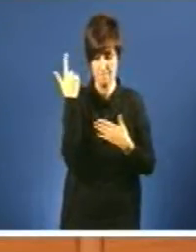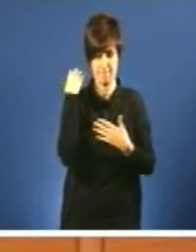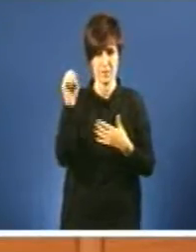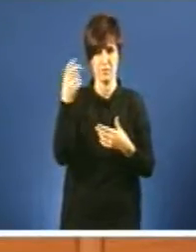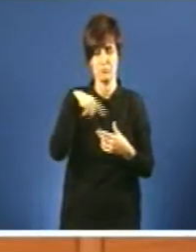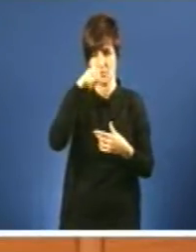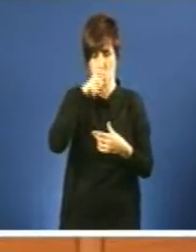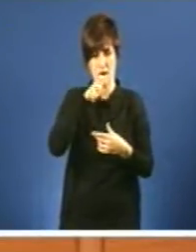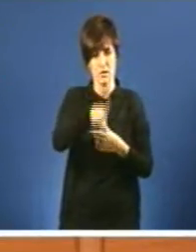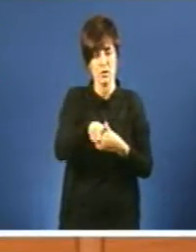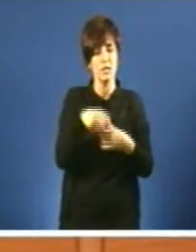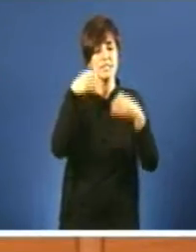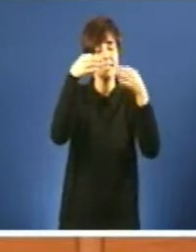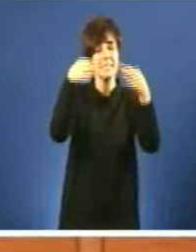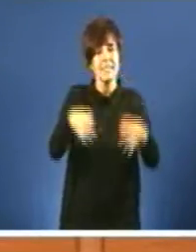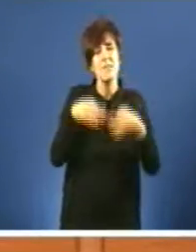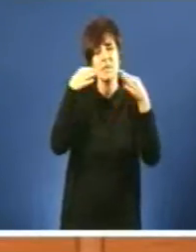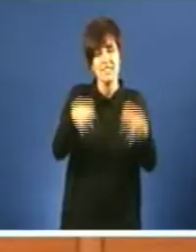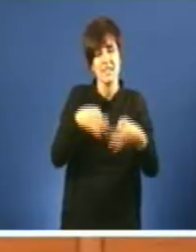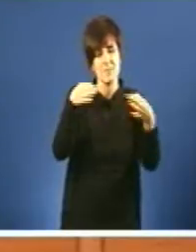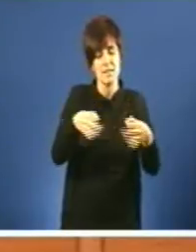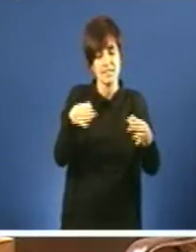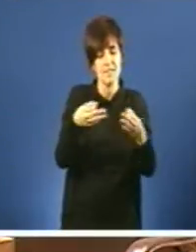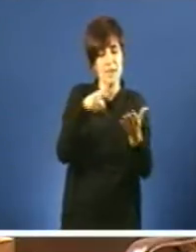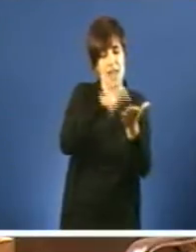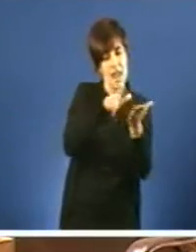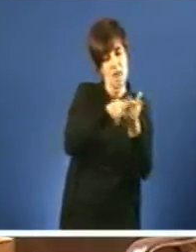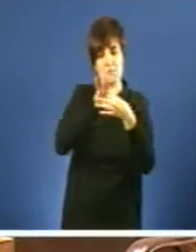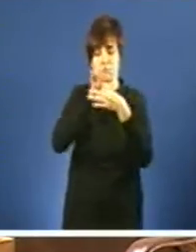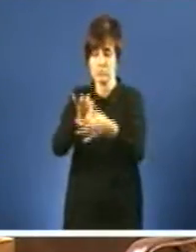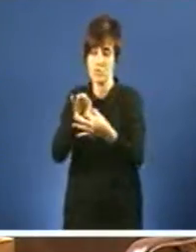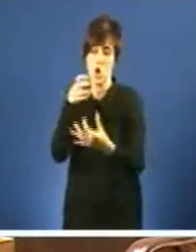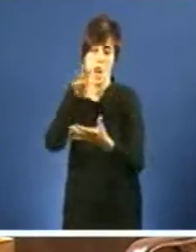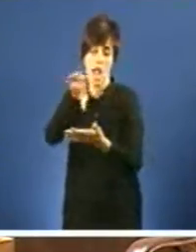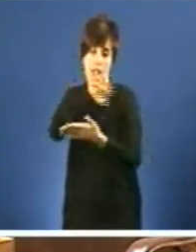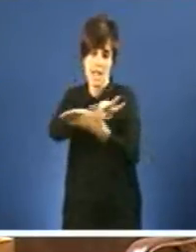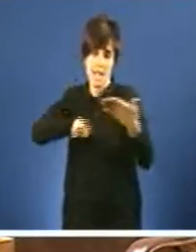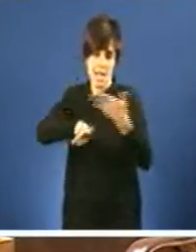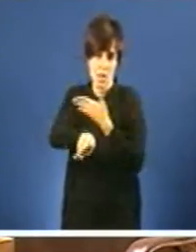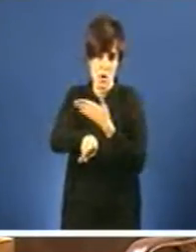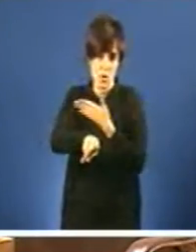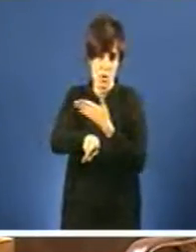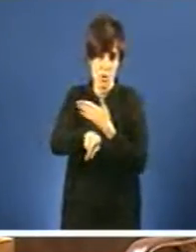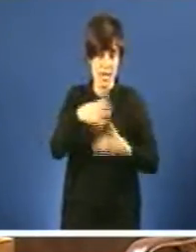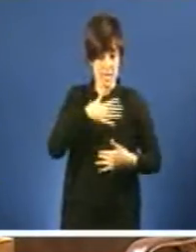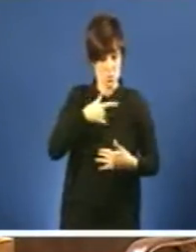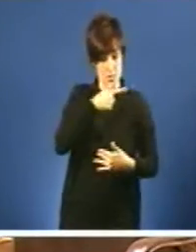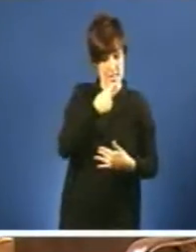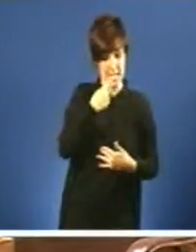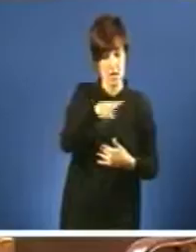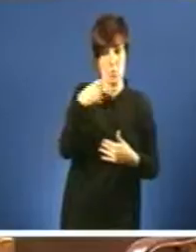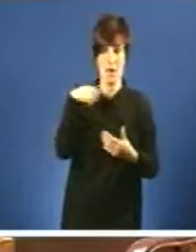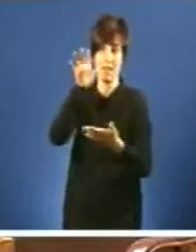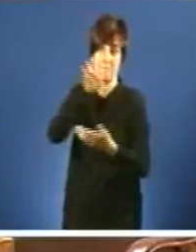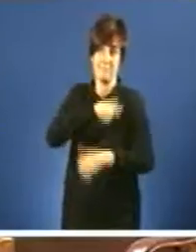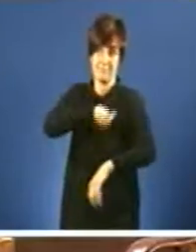presidenta. Siempre la lengua foi compañera del imperio. E o seu problema é que prefiere ser un servidor do imperio en vez de